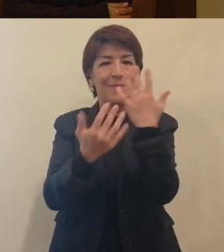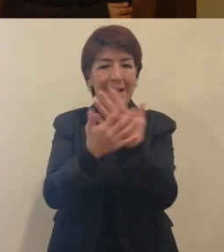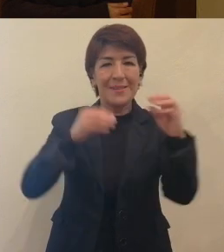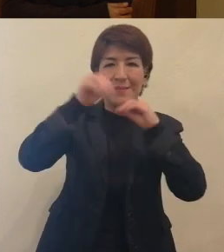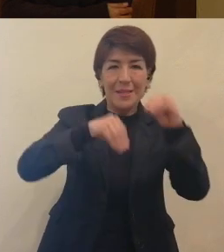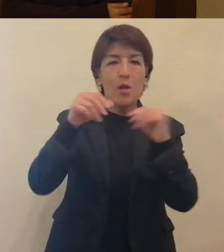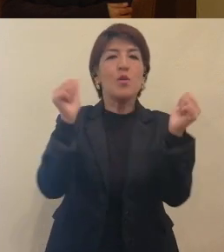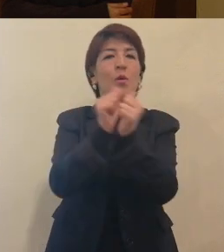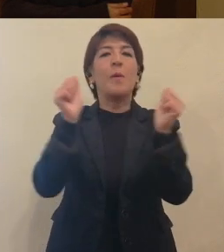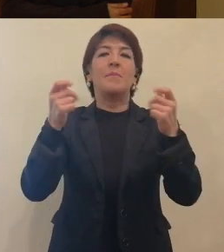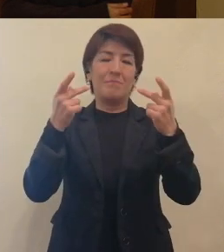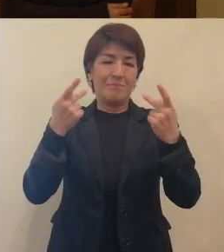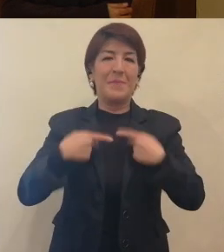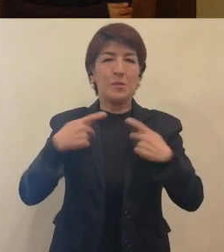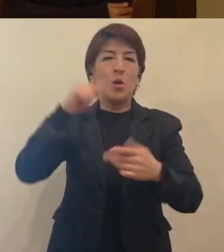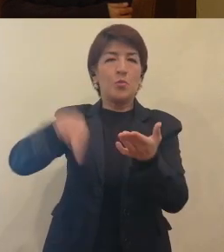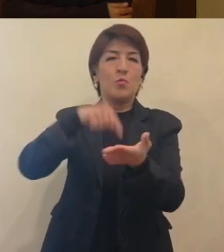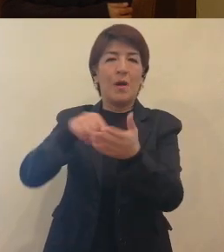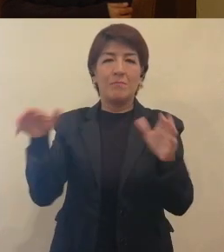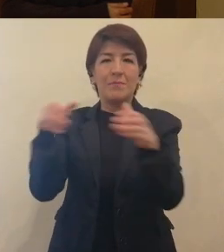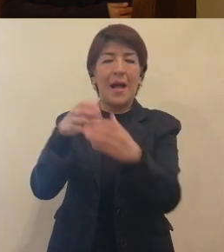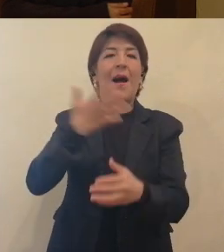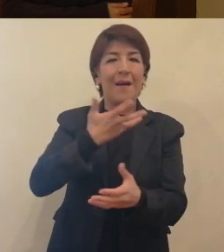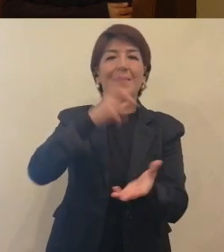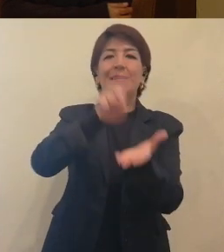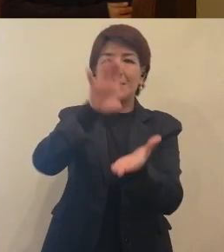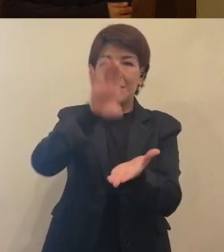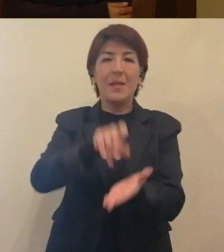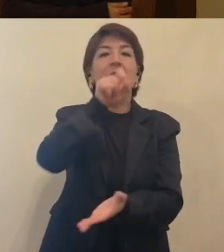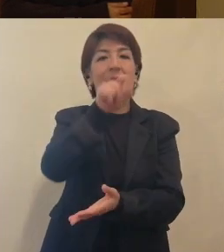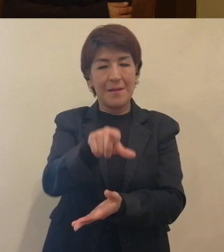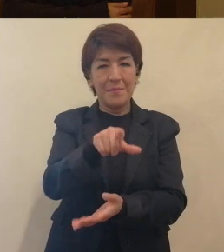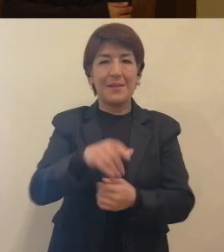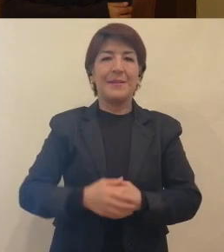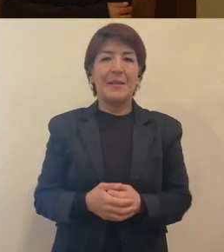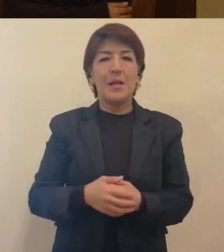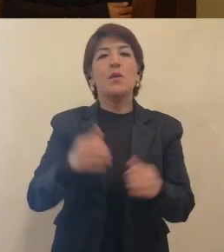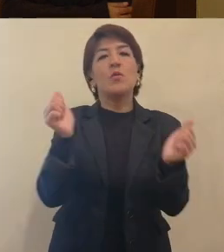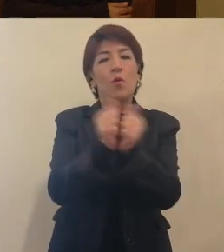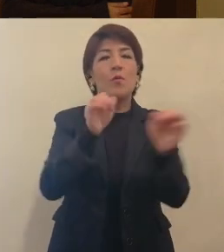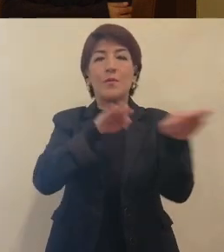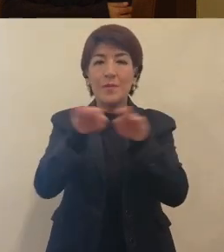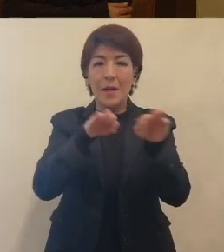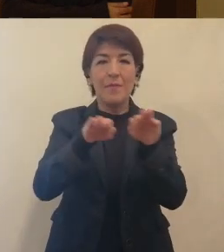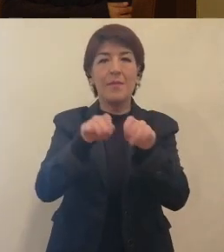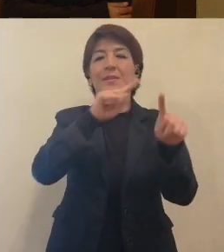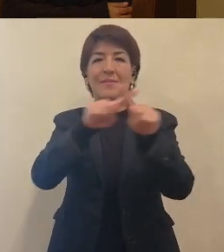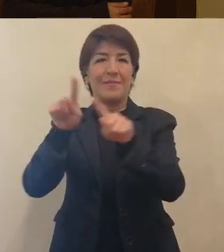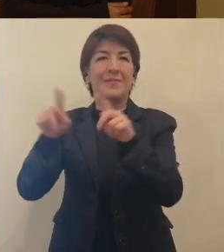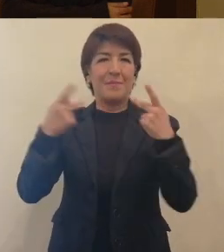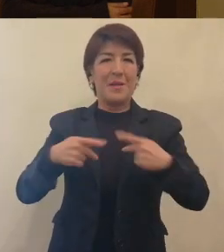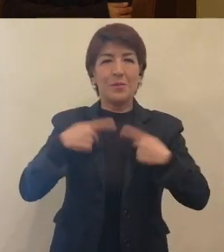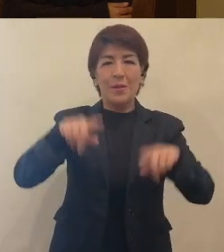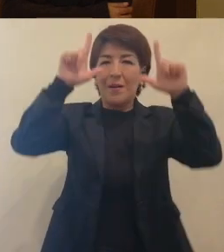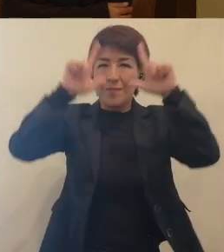proyecto con personas de un centro que tienen discapacidad y también con el trabajo de unos